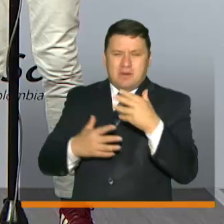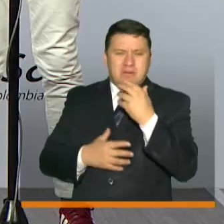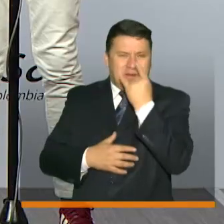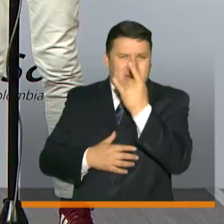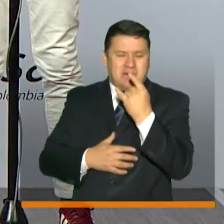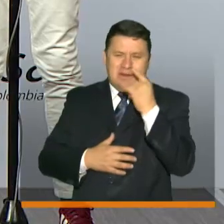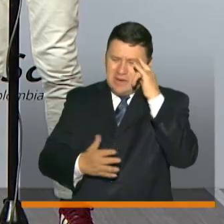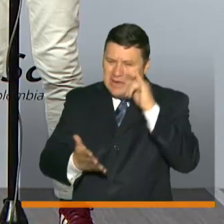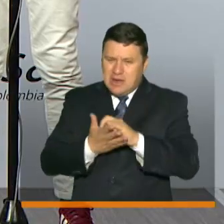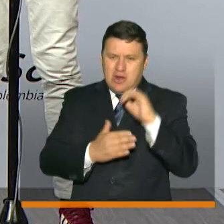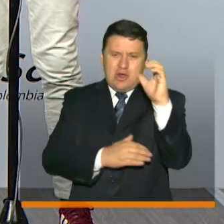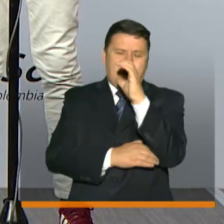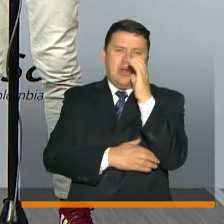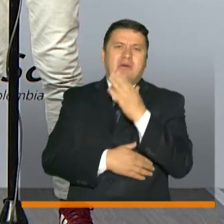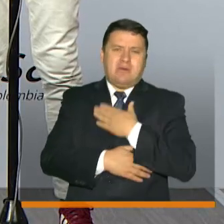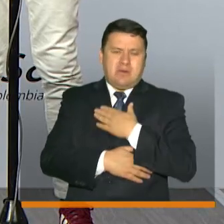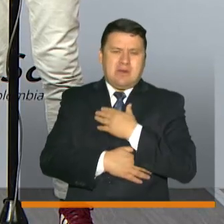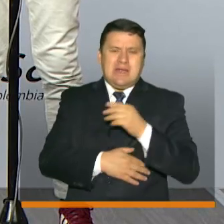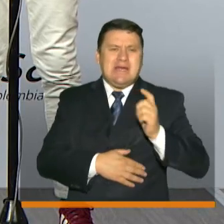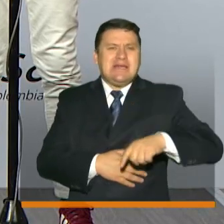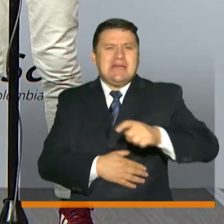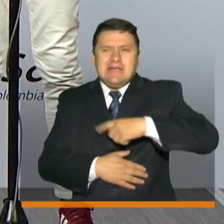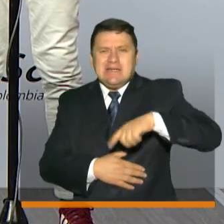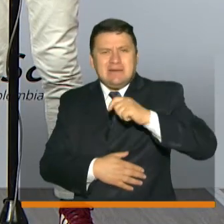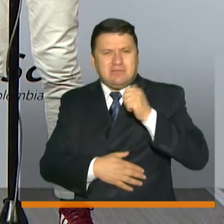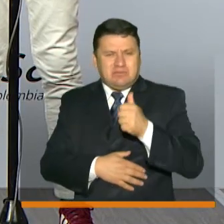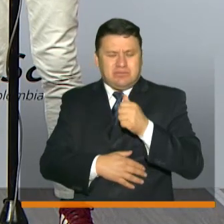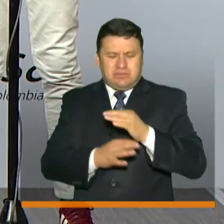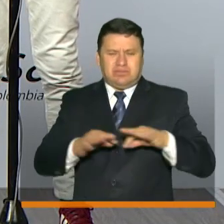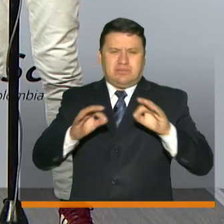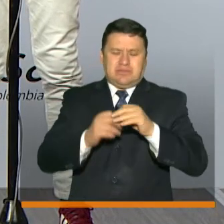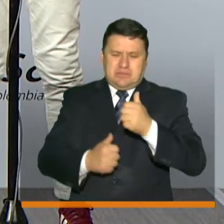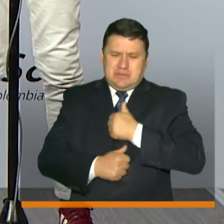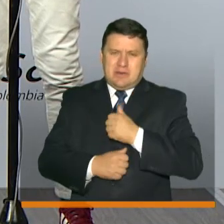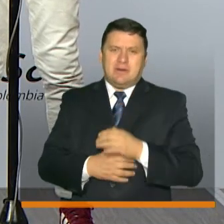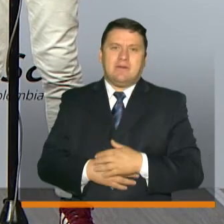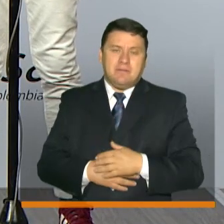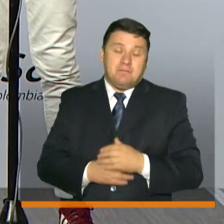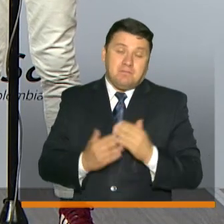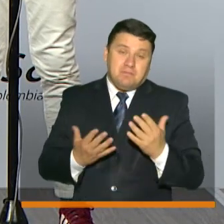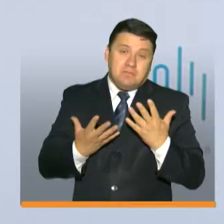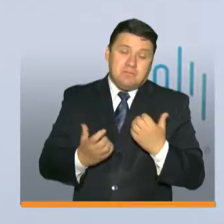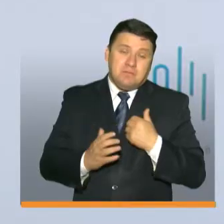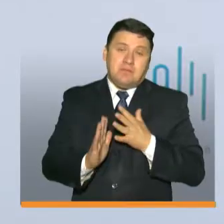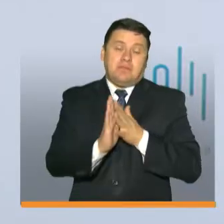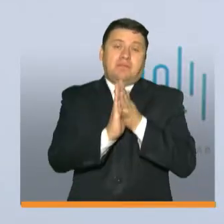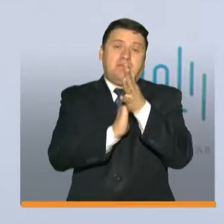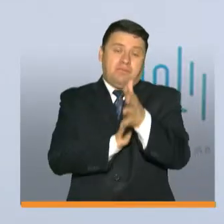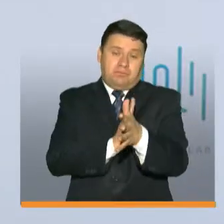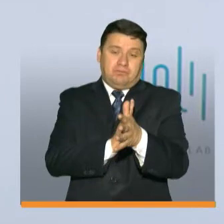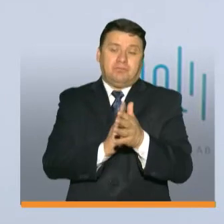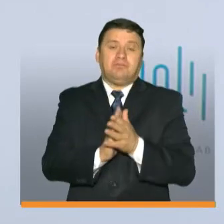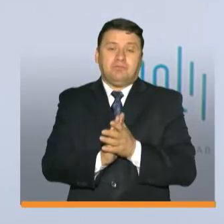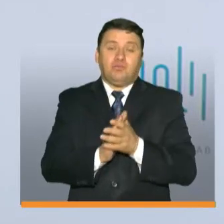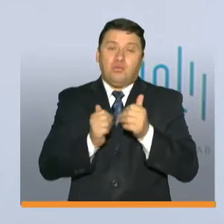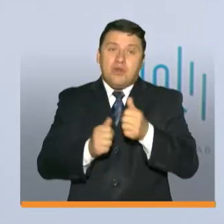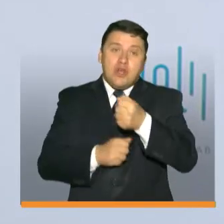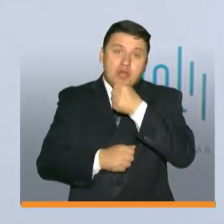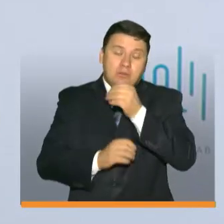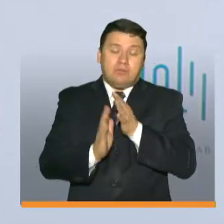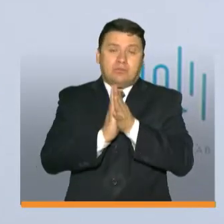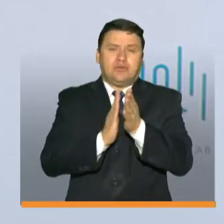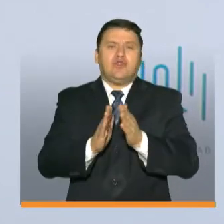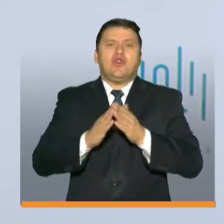como un país que cree realmente en que la necesidad de los demás está por encima de nosotros mismos. Así que hoy quiero contarles la gran noticia